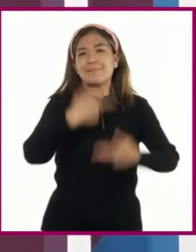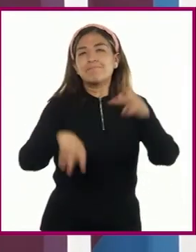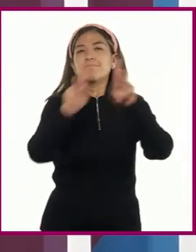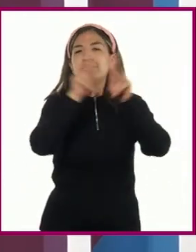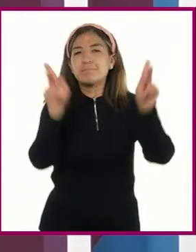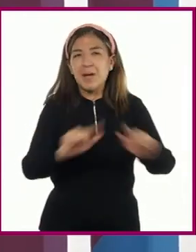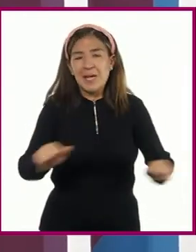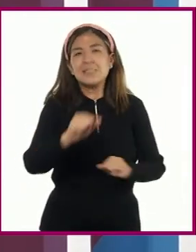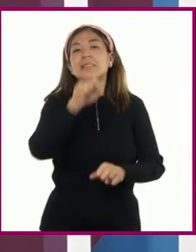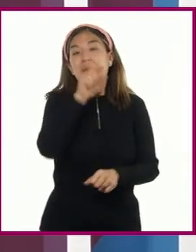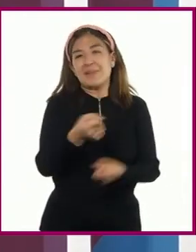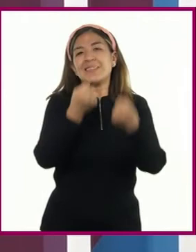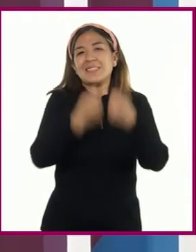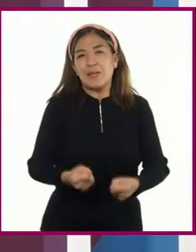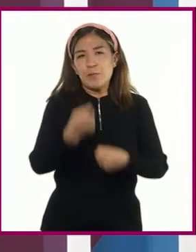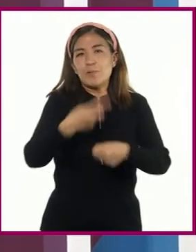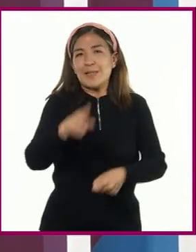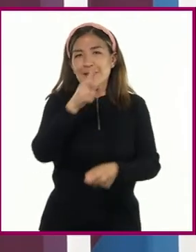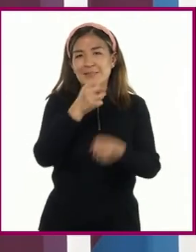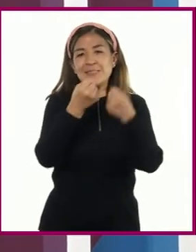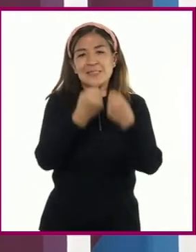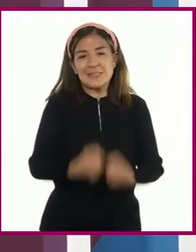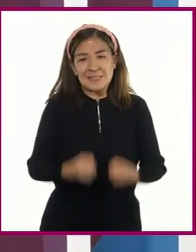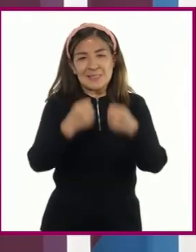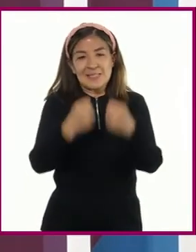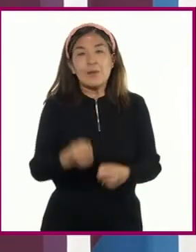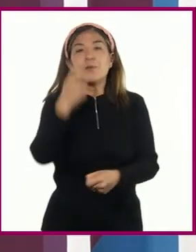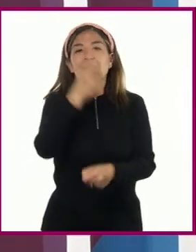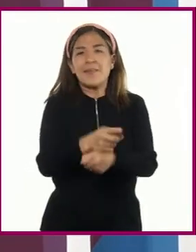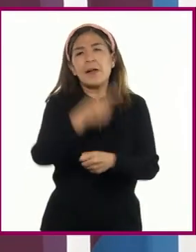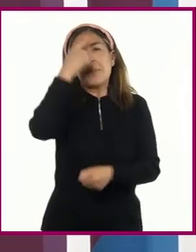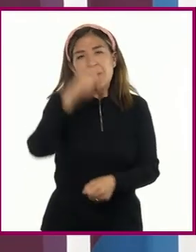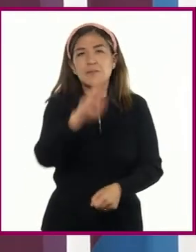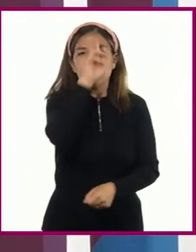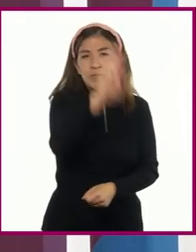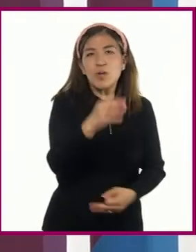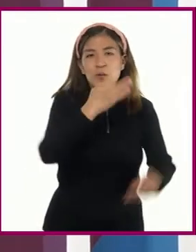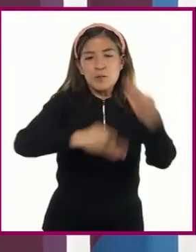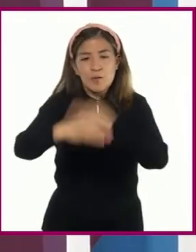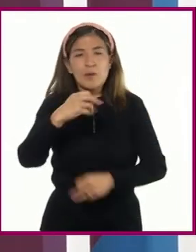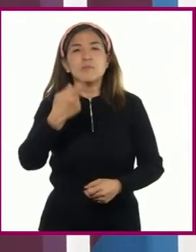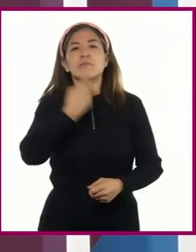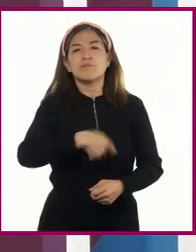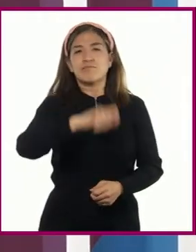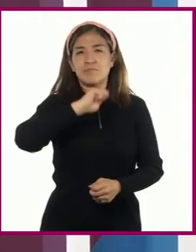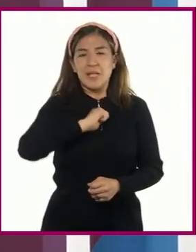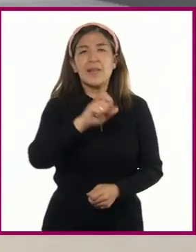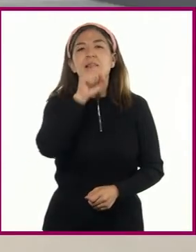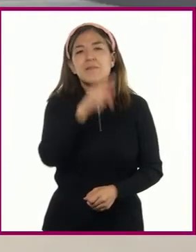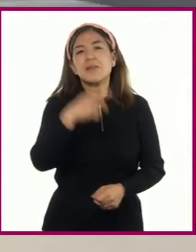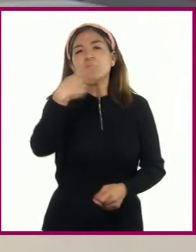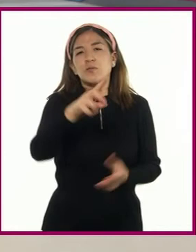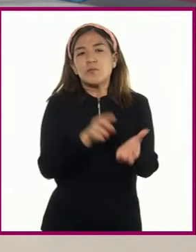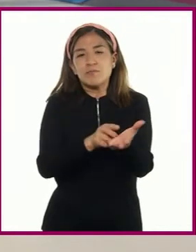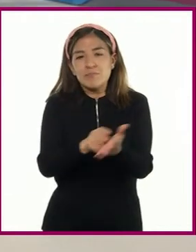y de la seguridad, partiendo del respeto a la dignidad y a los derechos de personas y pueblos.